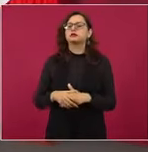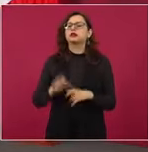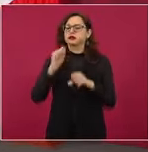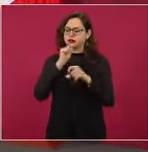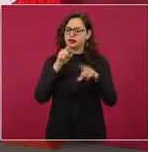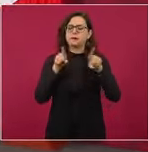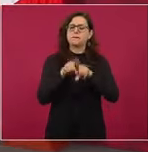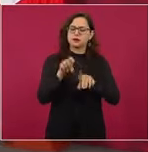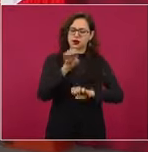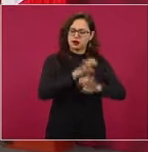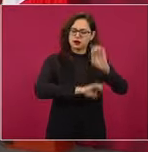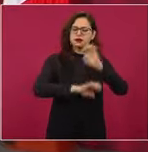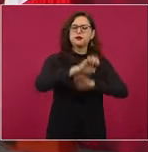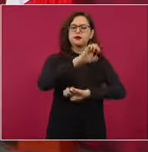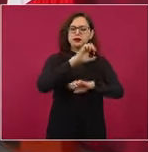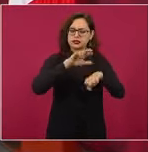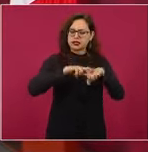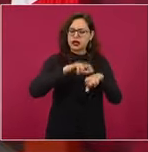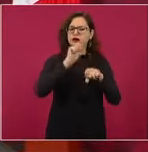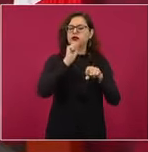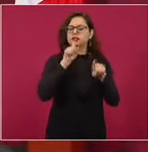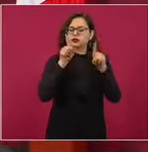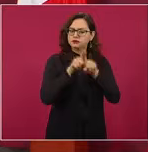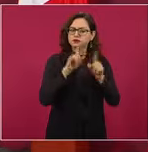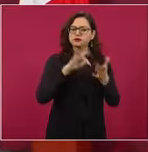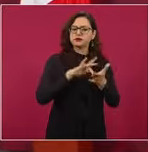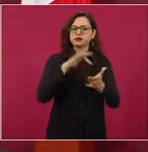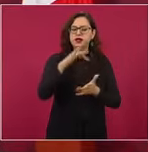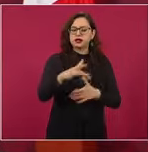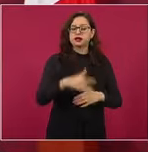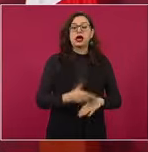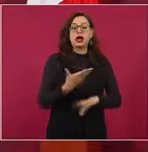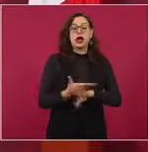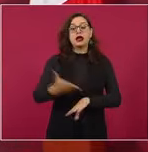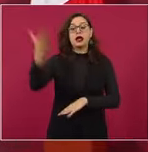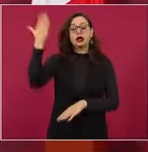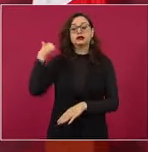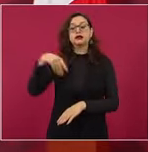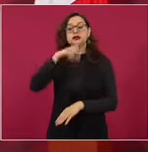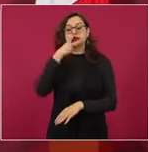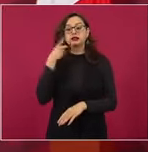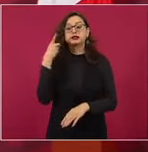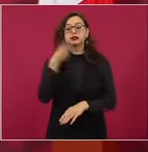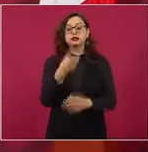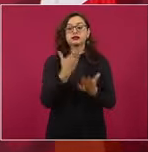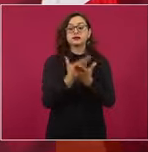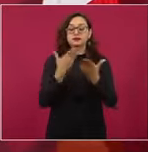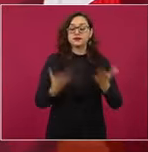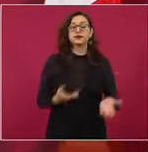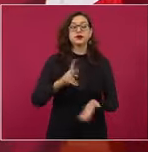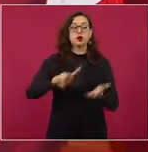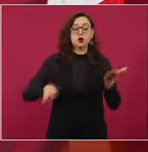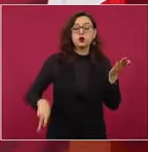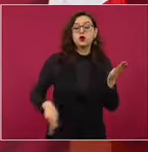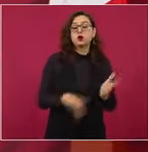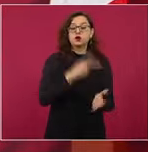La vez pasada comentaba yo y ahora repito que va a tener